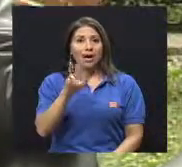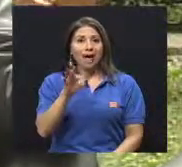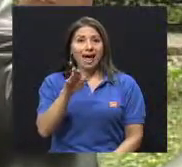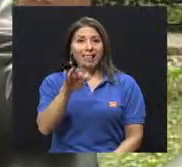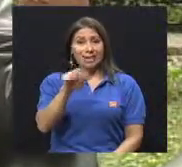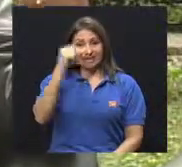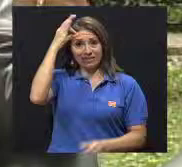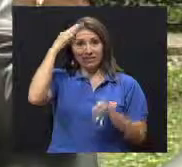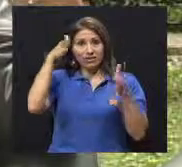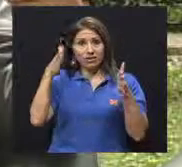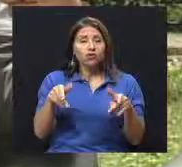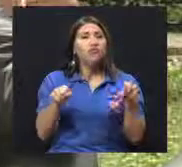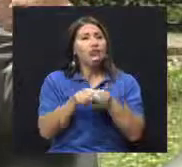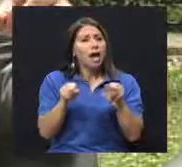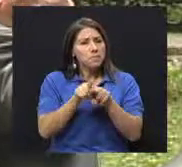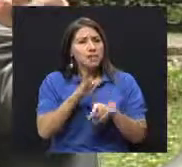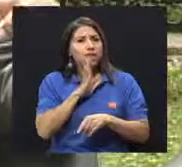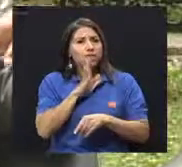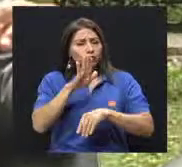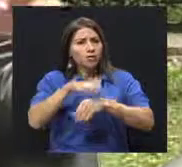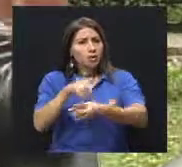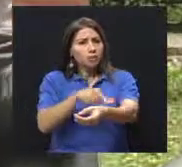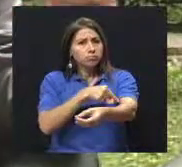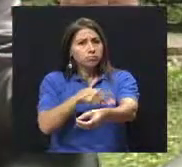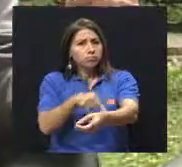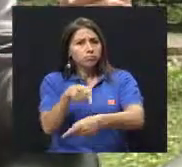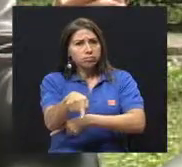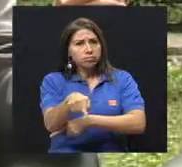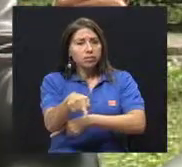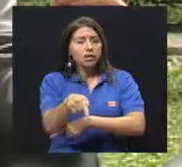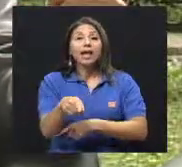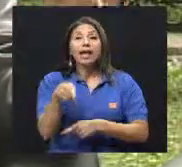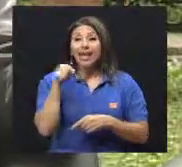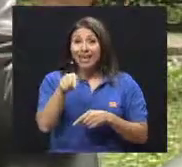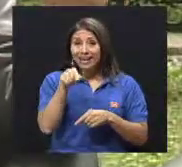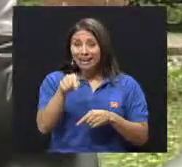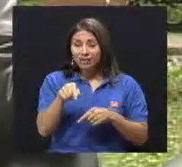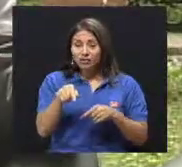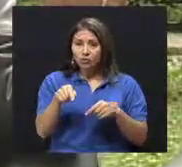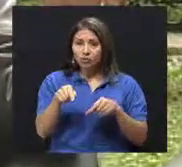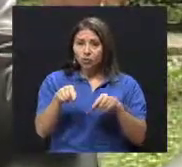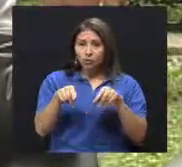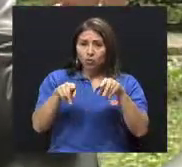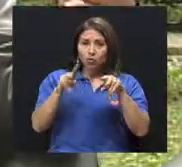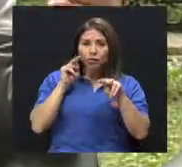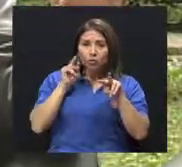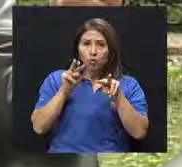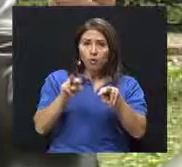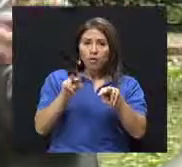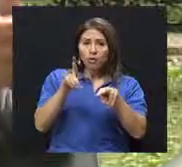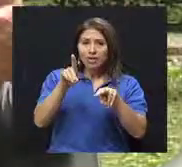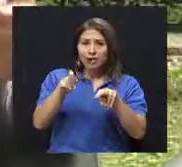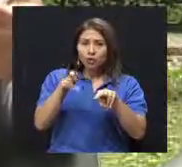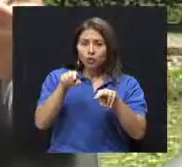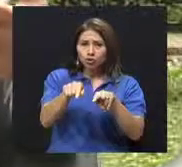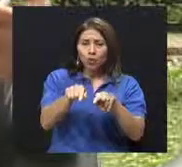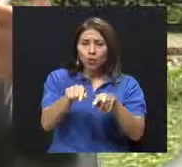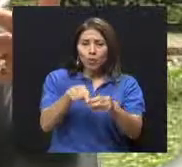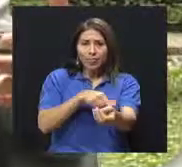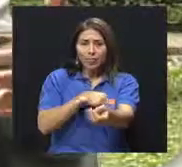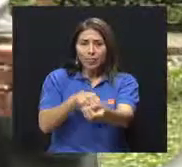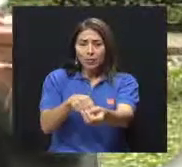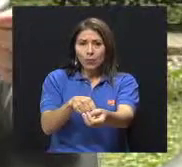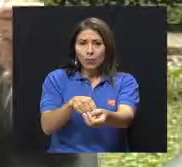hablando y es uno de los diagnósticos en los cuales uno ve para afinarlo, en donde fue hasta